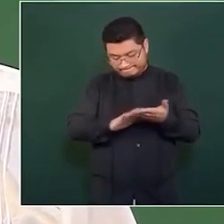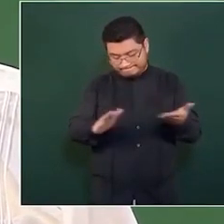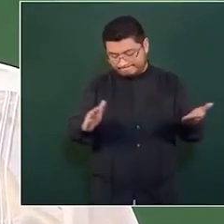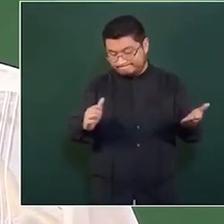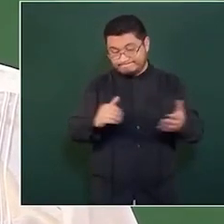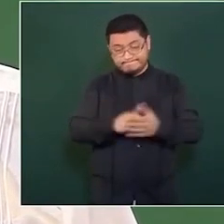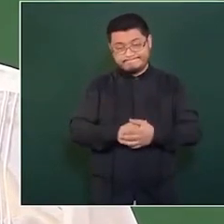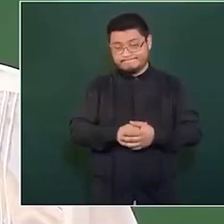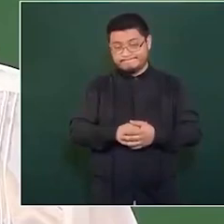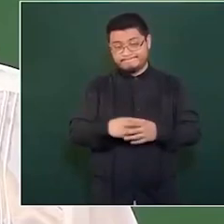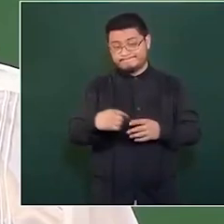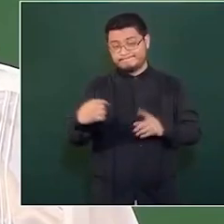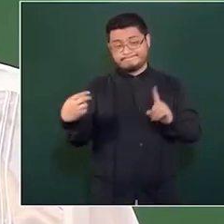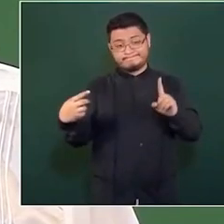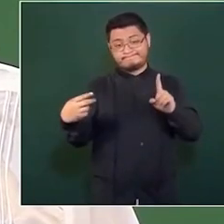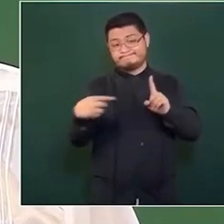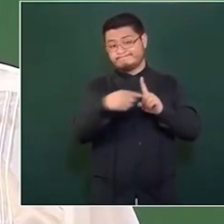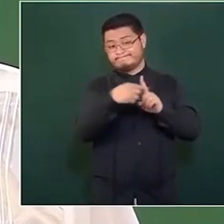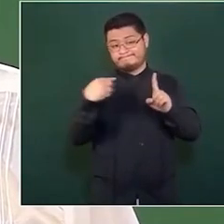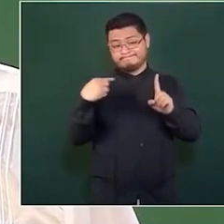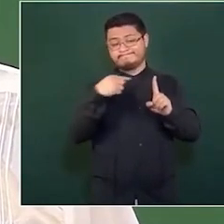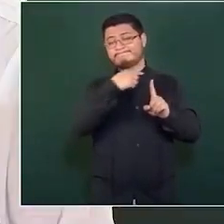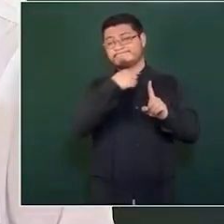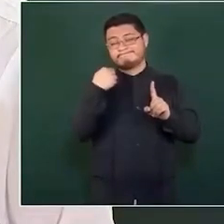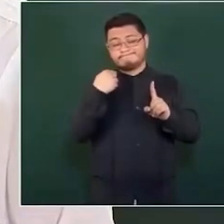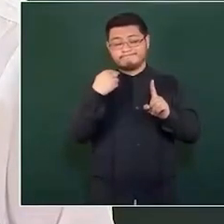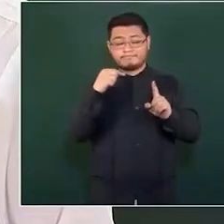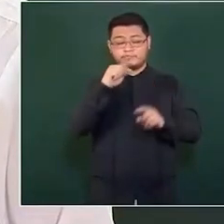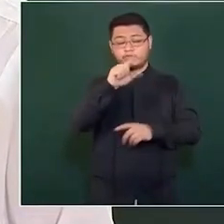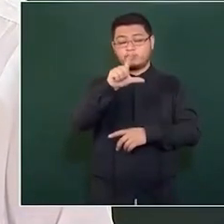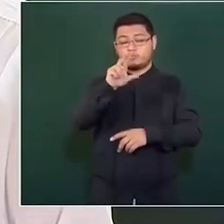asesinato de Luis Donaldo Colosio.